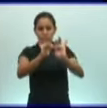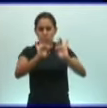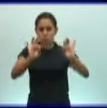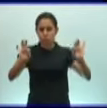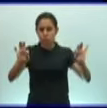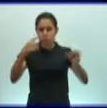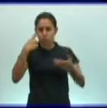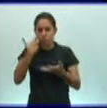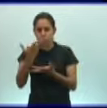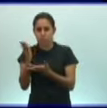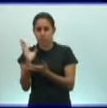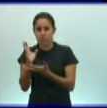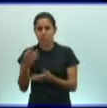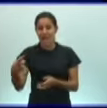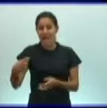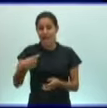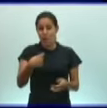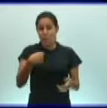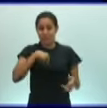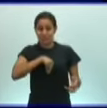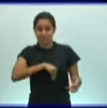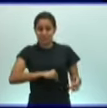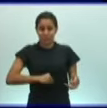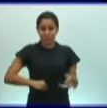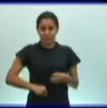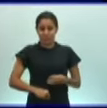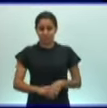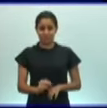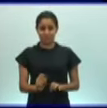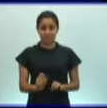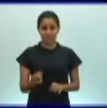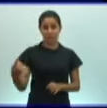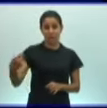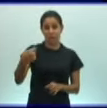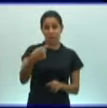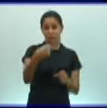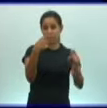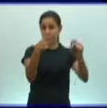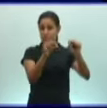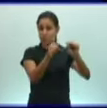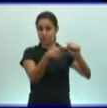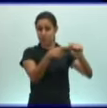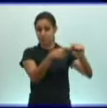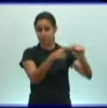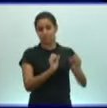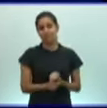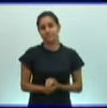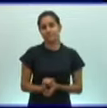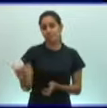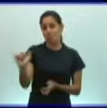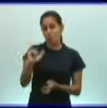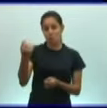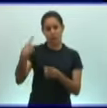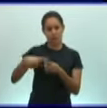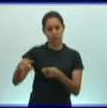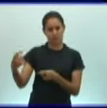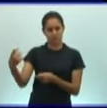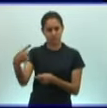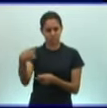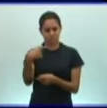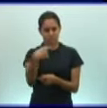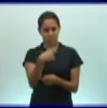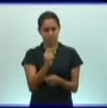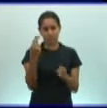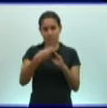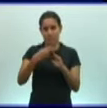tenemos a la lombriz intestinal, tenemos al usuro y también al trigocefo. Podemos ver que en la